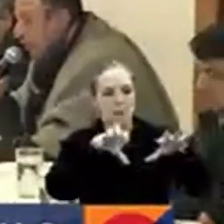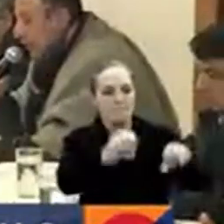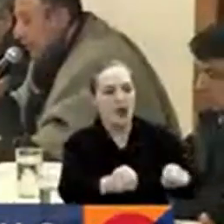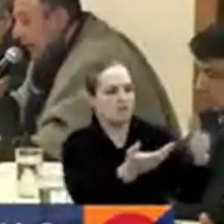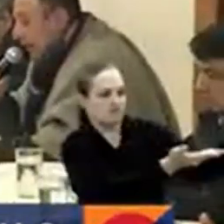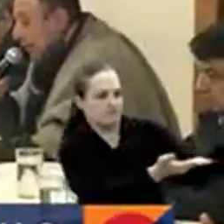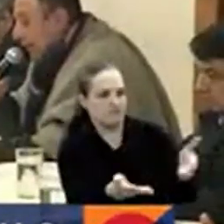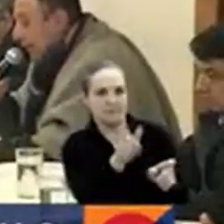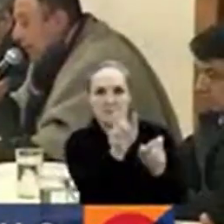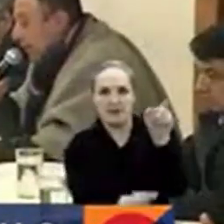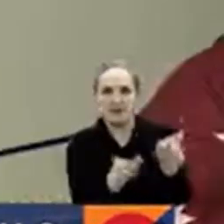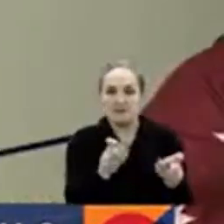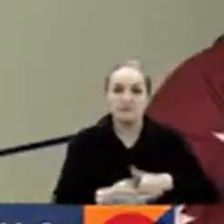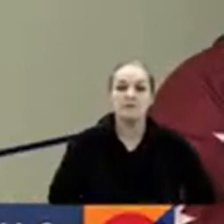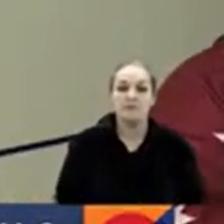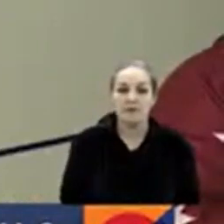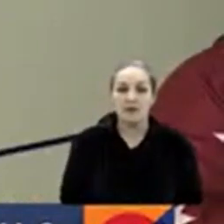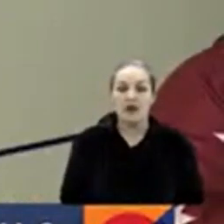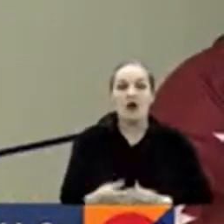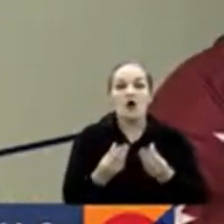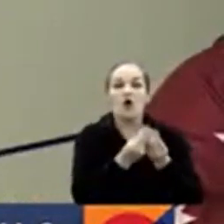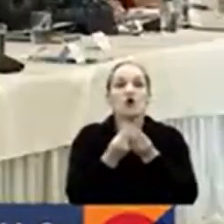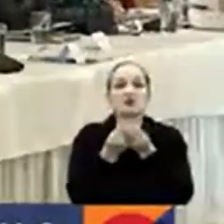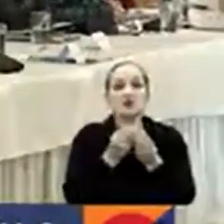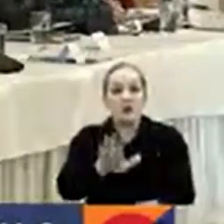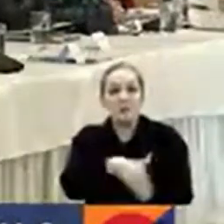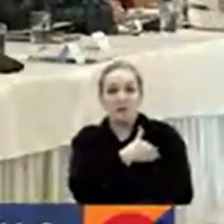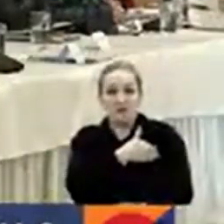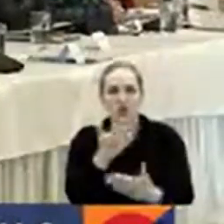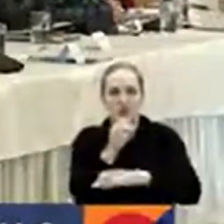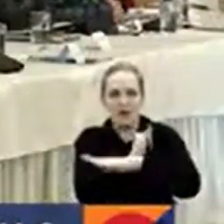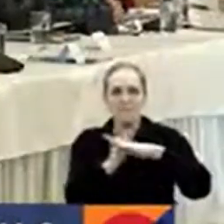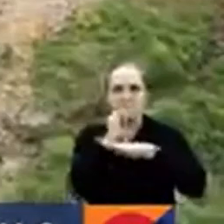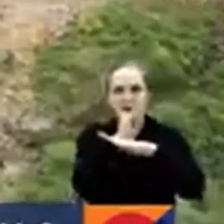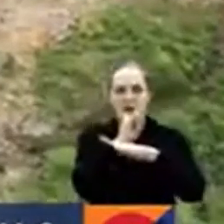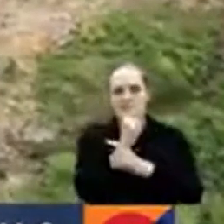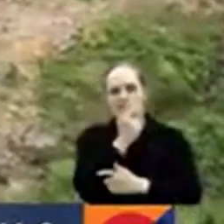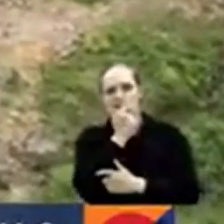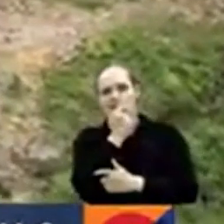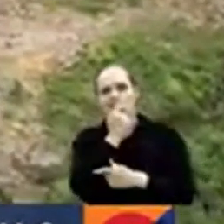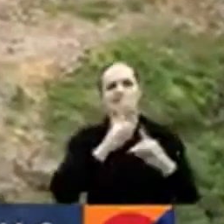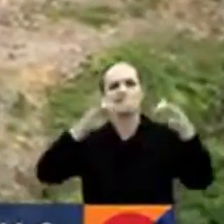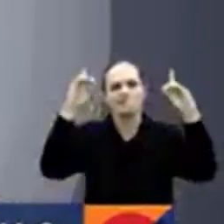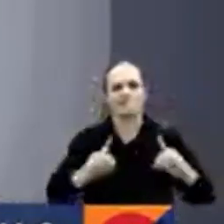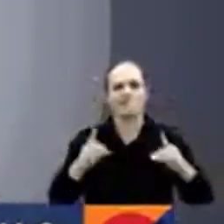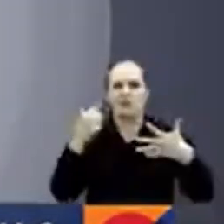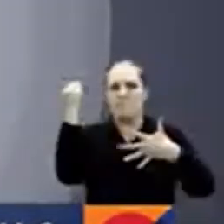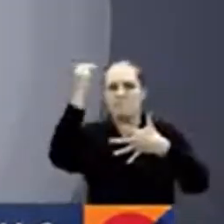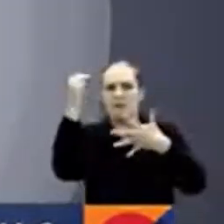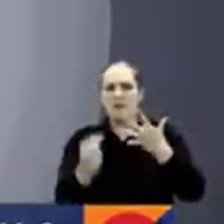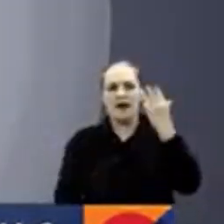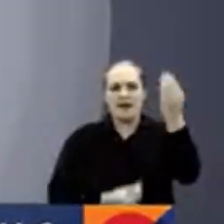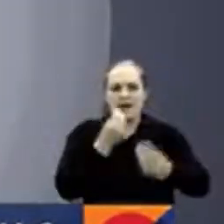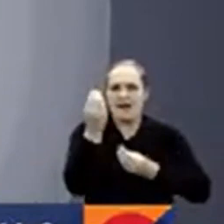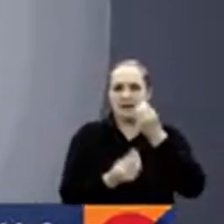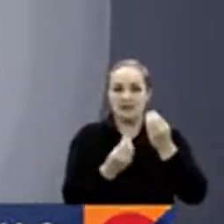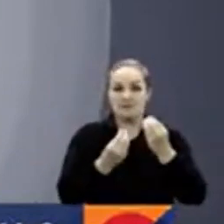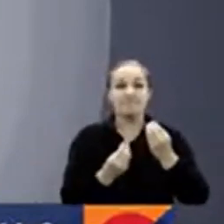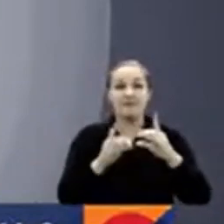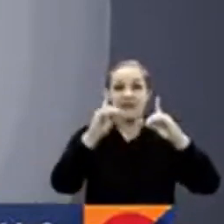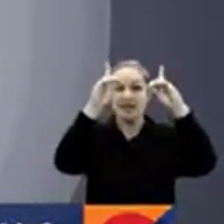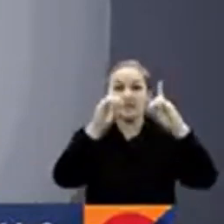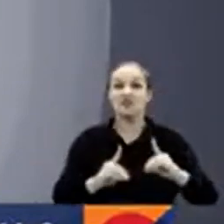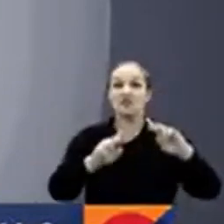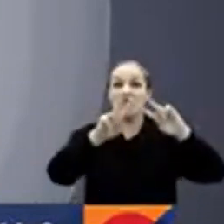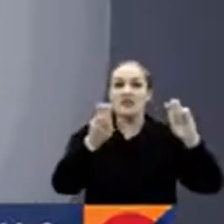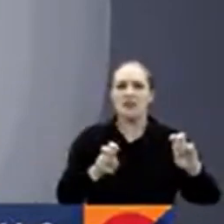Luego del consejo de ministros en Ipiales, el presidente presentó al país las acciones para superar la emergencia. El tema de las vías está dentro de